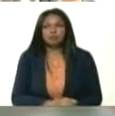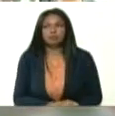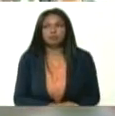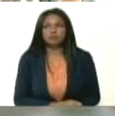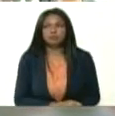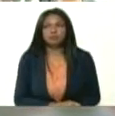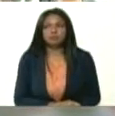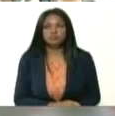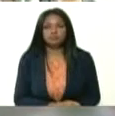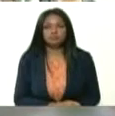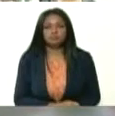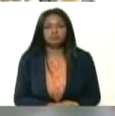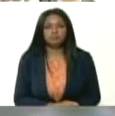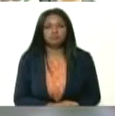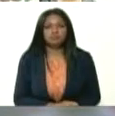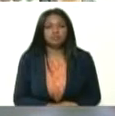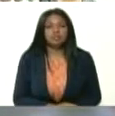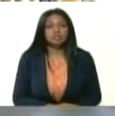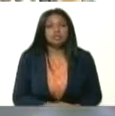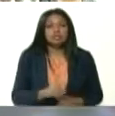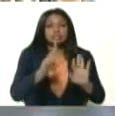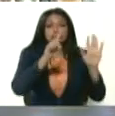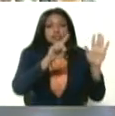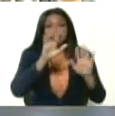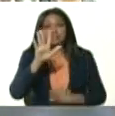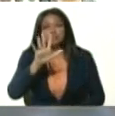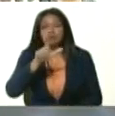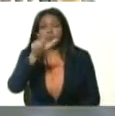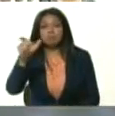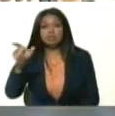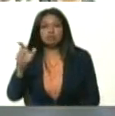65 ya recuperados, una buena tasa de recuperación.